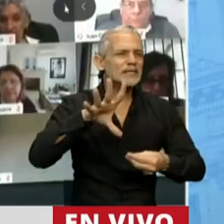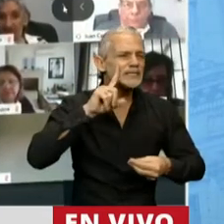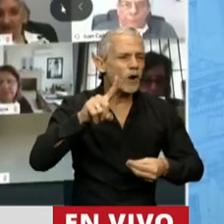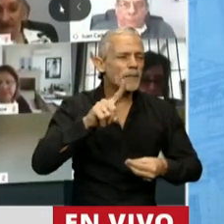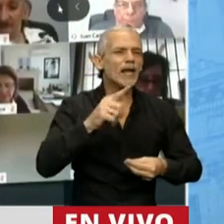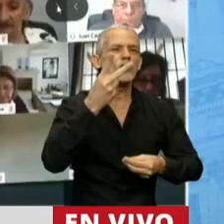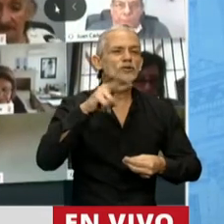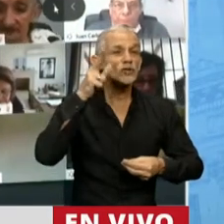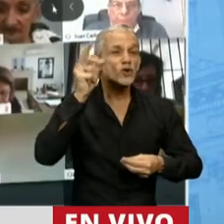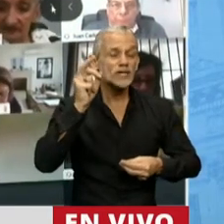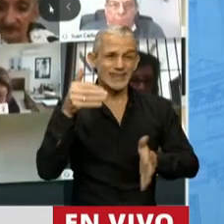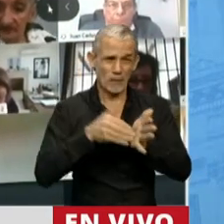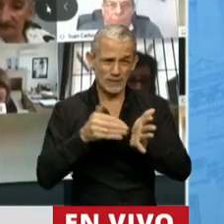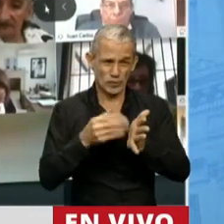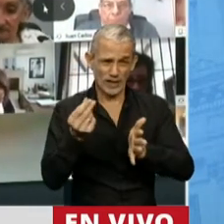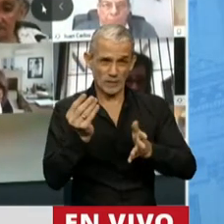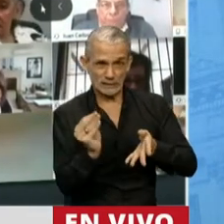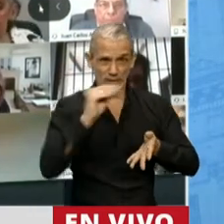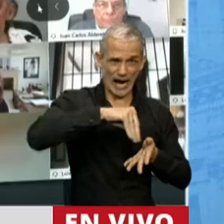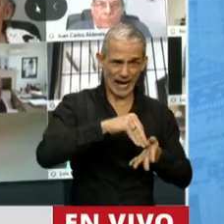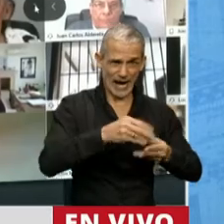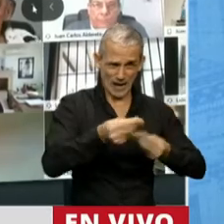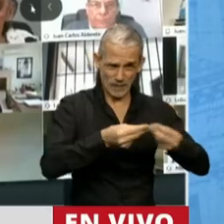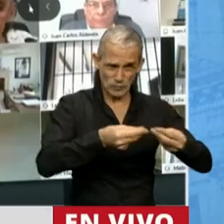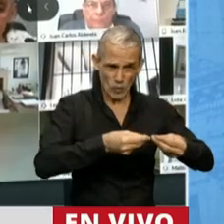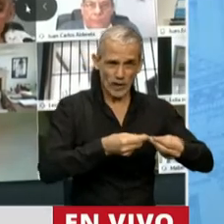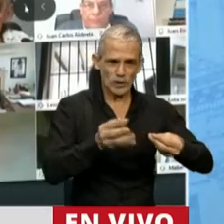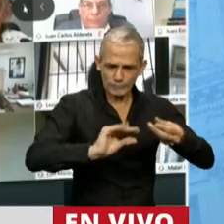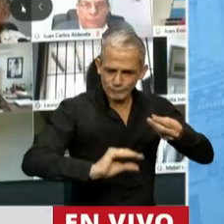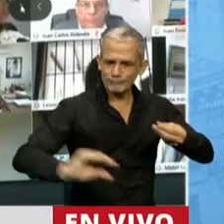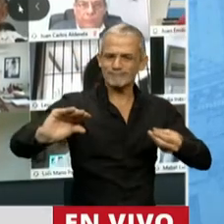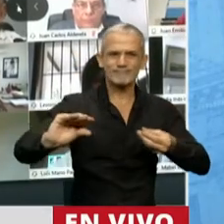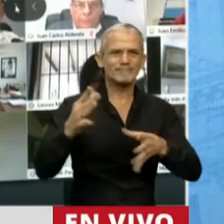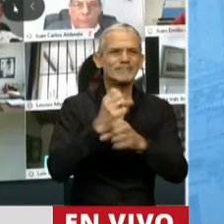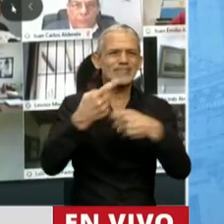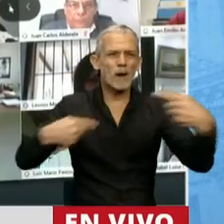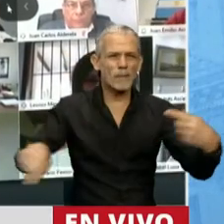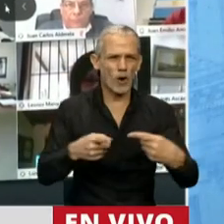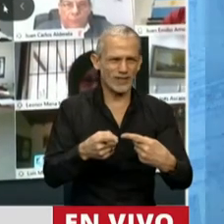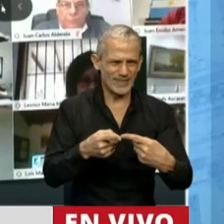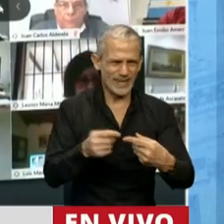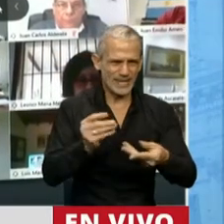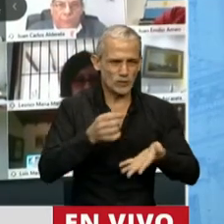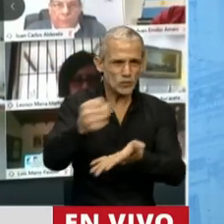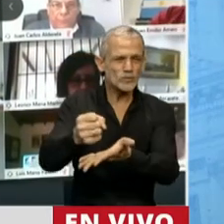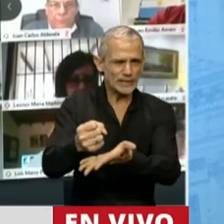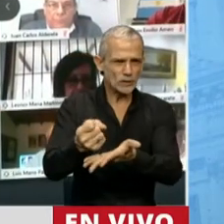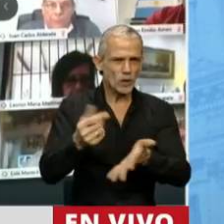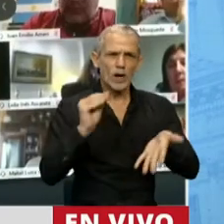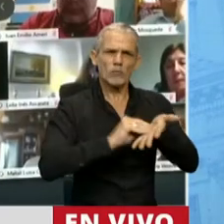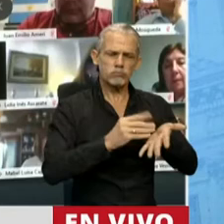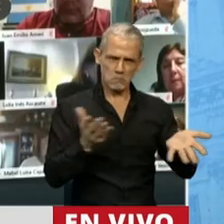.280 millones de pesos que estaban destinados a subsidios de transporte, nos llamó mucho la atención saber que eso